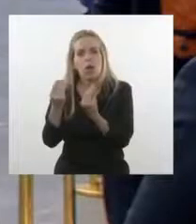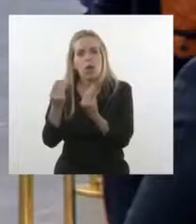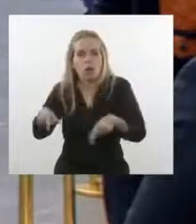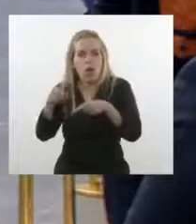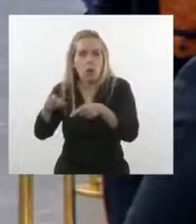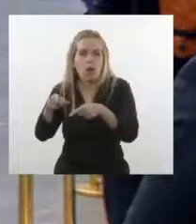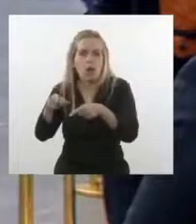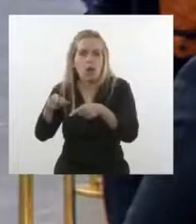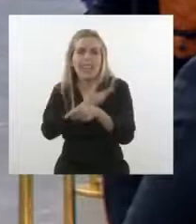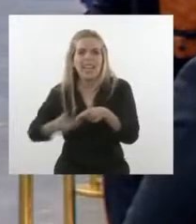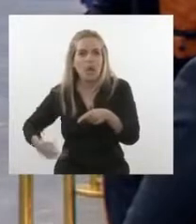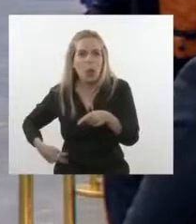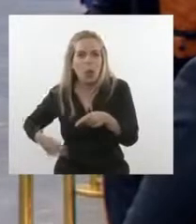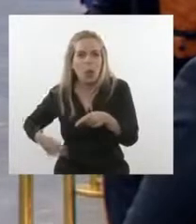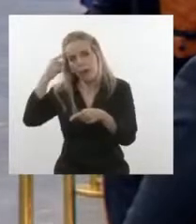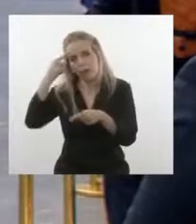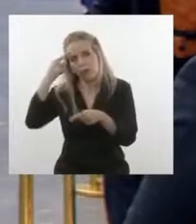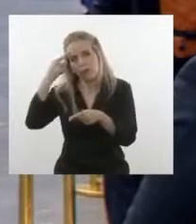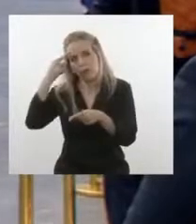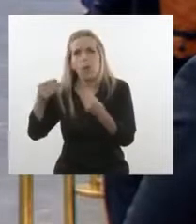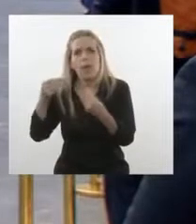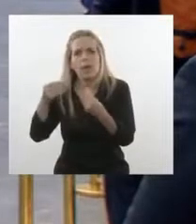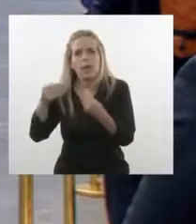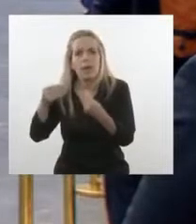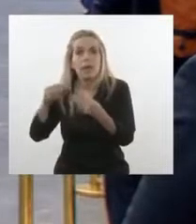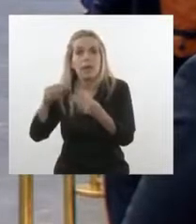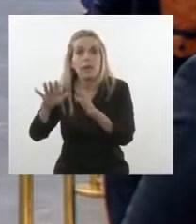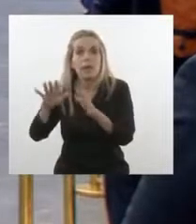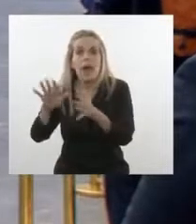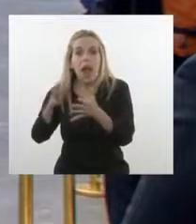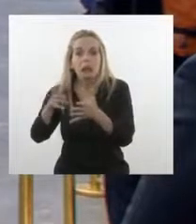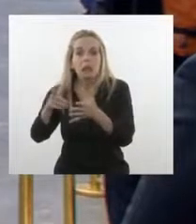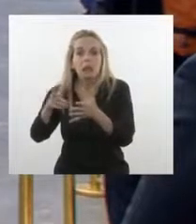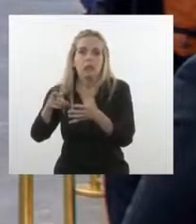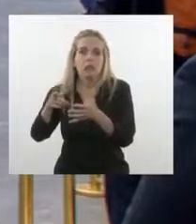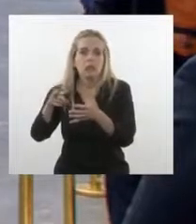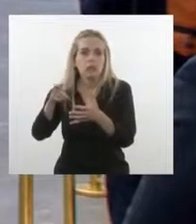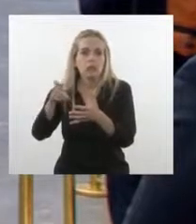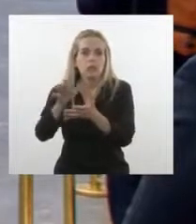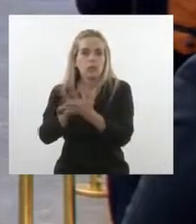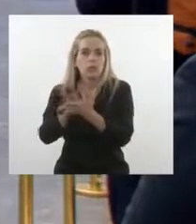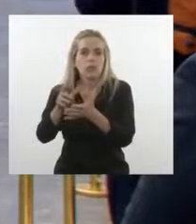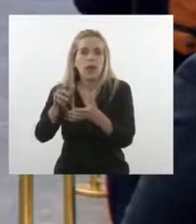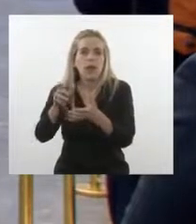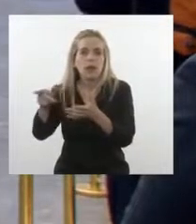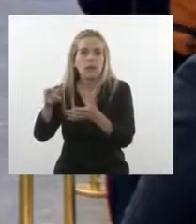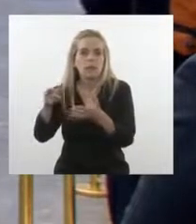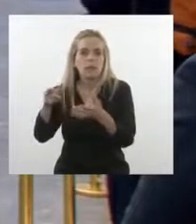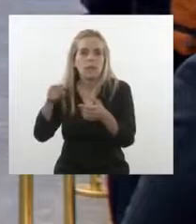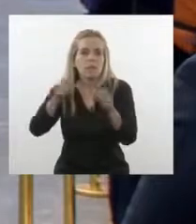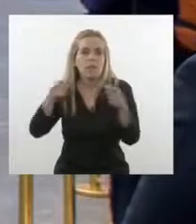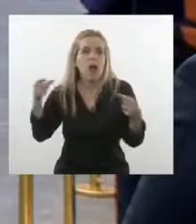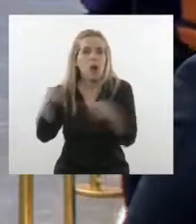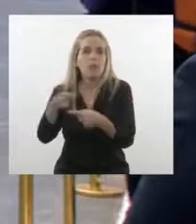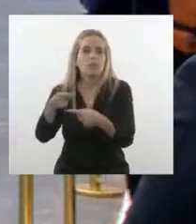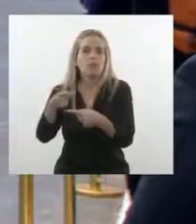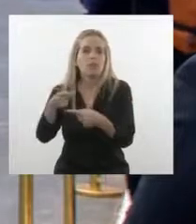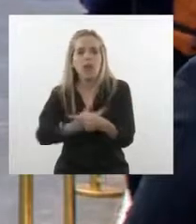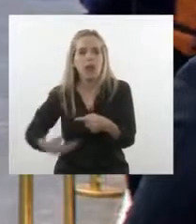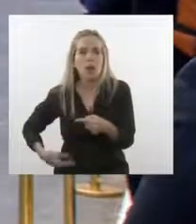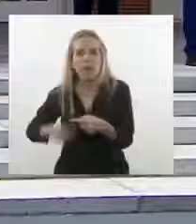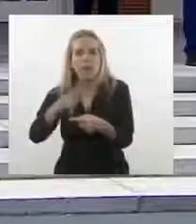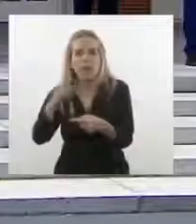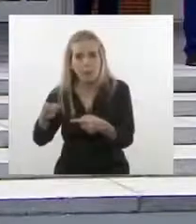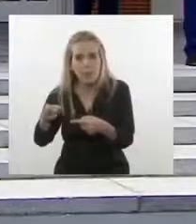Gobierno, dicen desde la oposición, sobre el fin del estado de alarma. Presidentes autonómicos, la oposición. justo además, ahora mismo, hemos conocido que el Tribunal